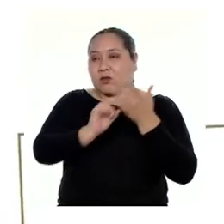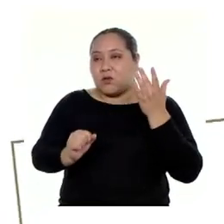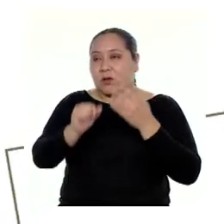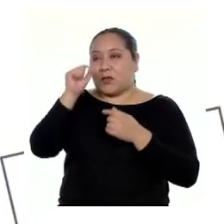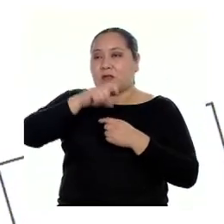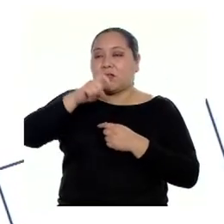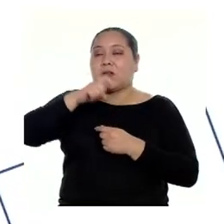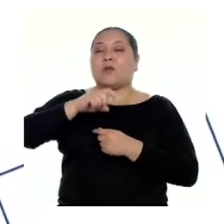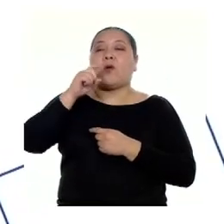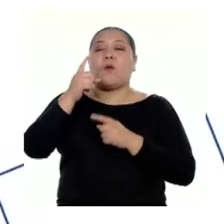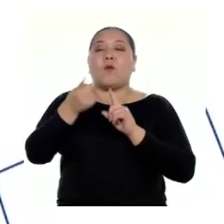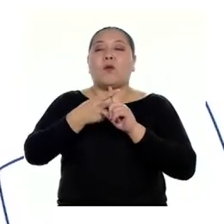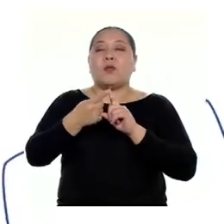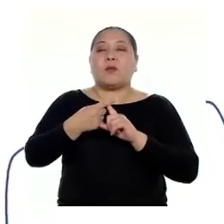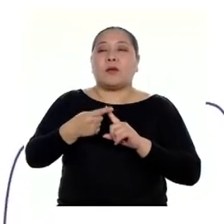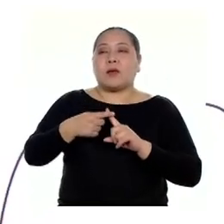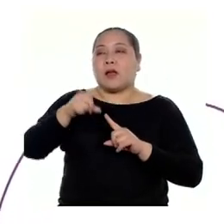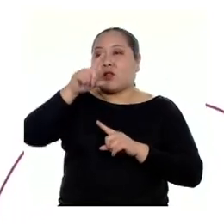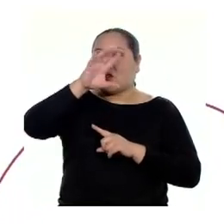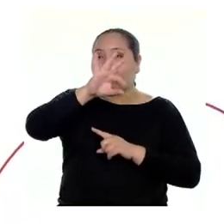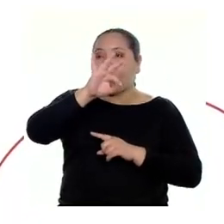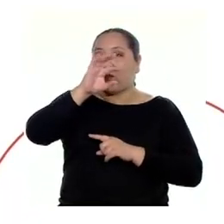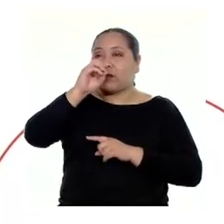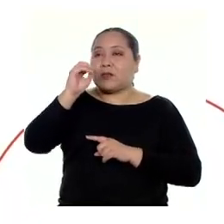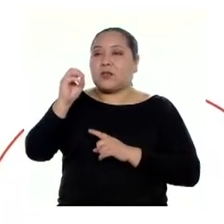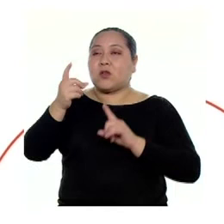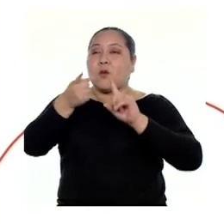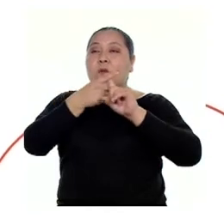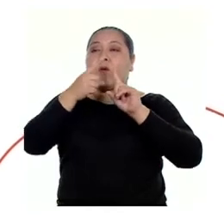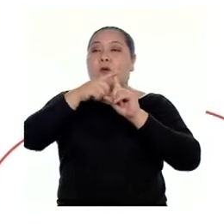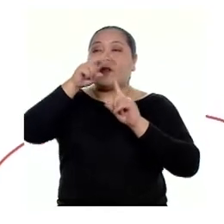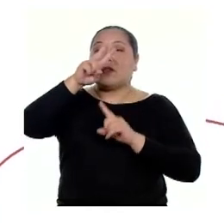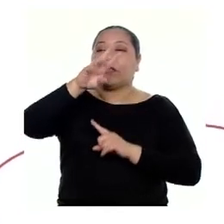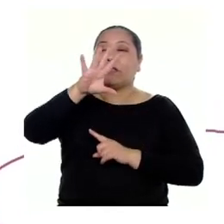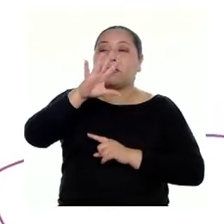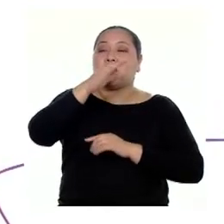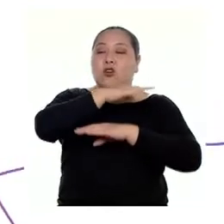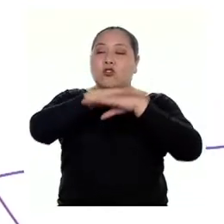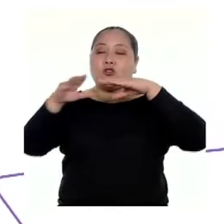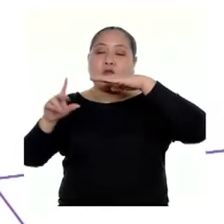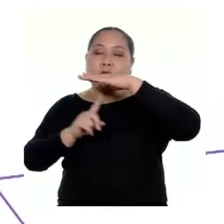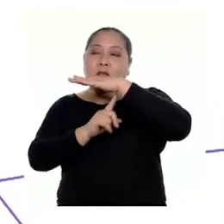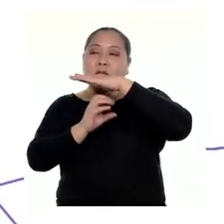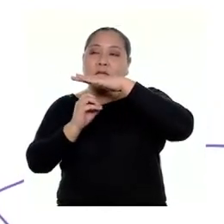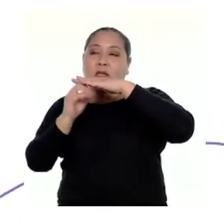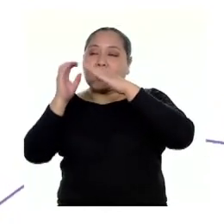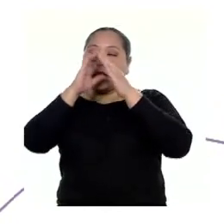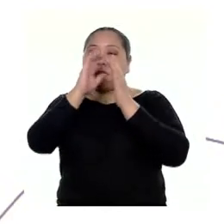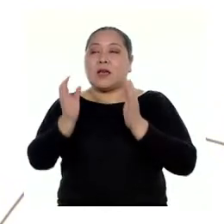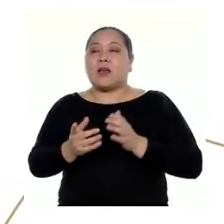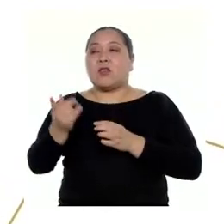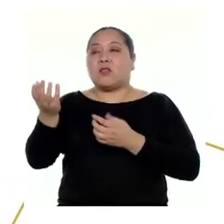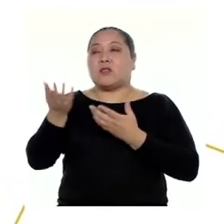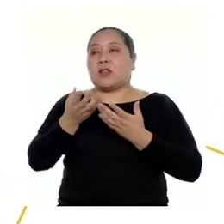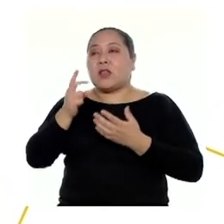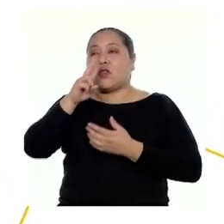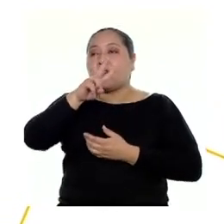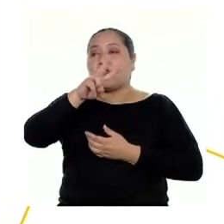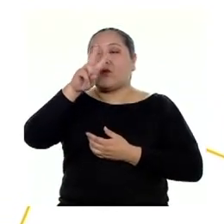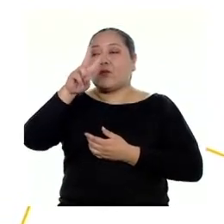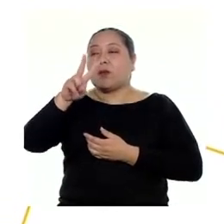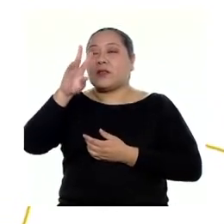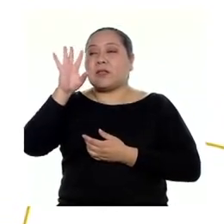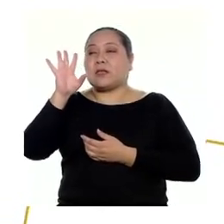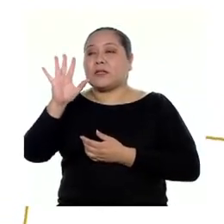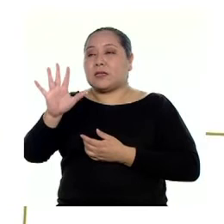multiplicar 900 por 25 sobre 100, lo que nos dará 225 soles